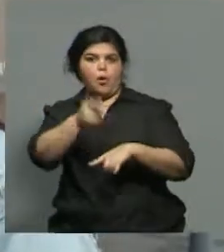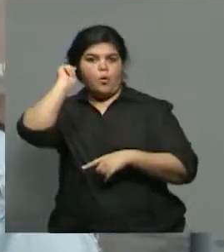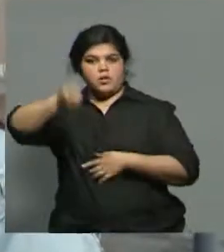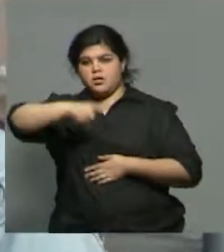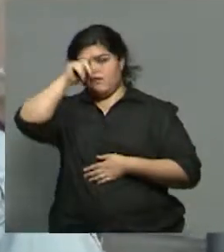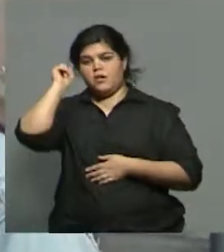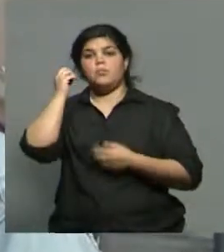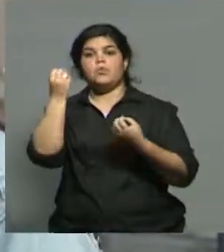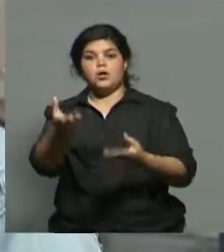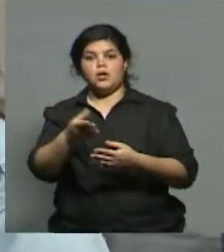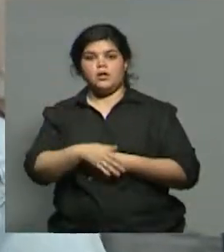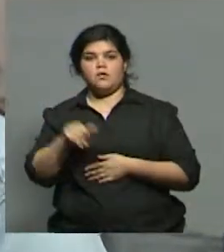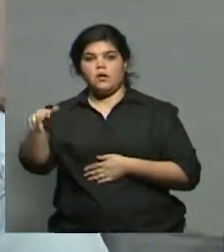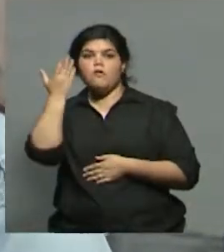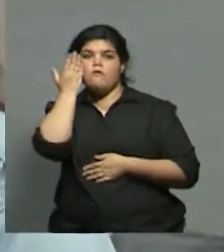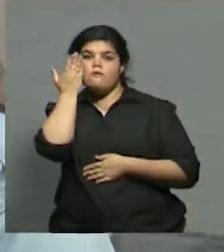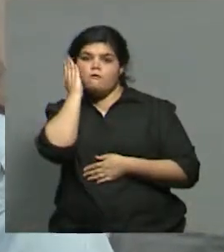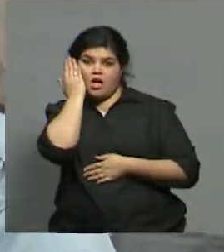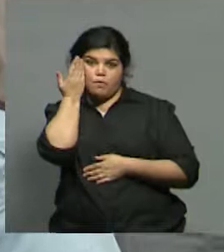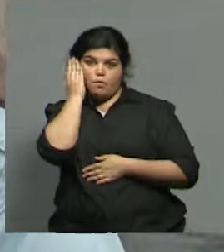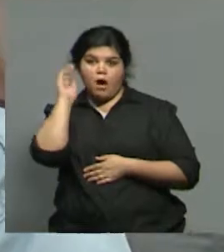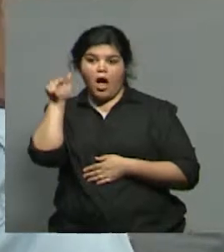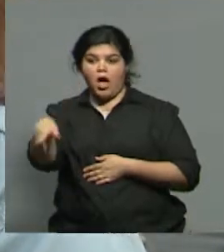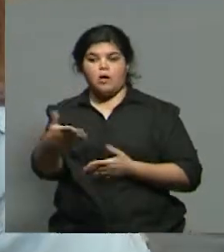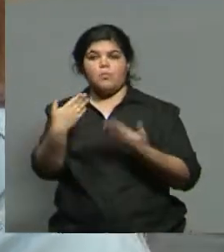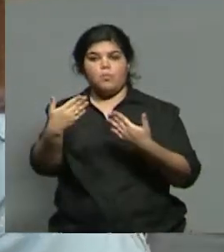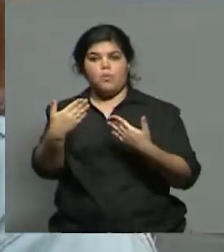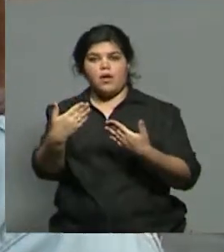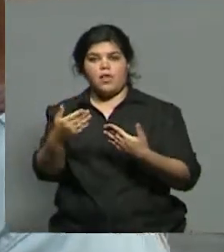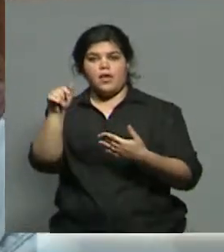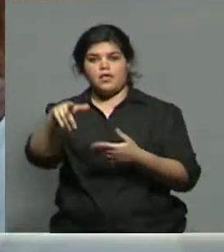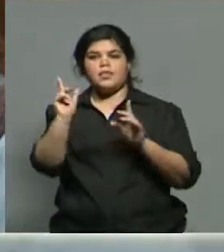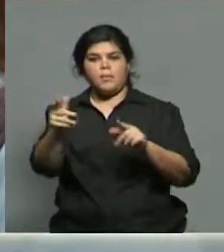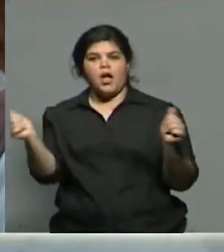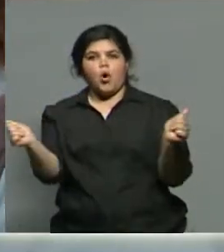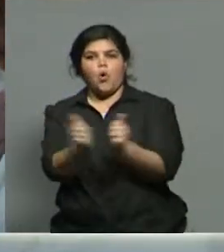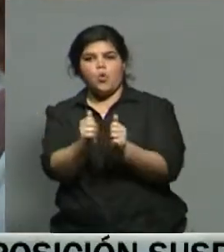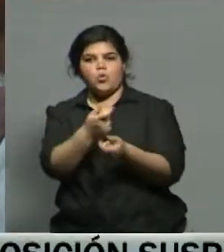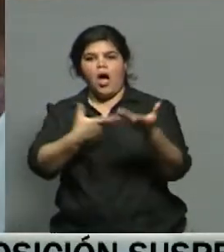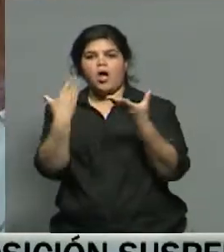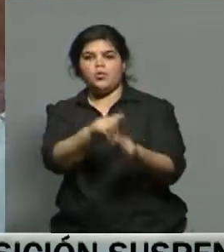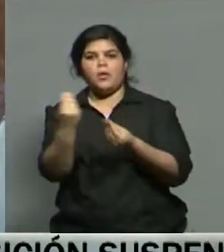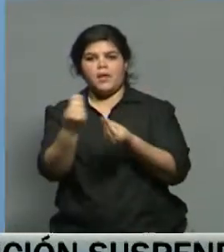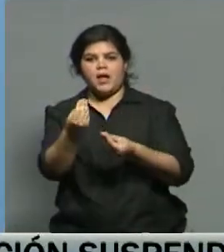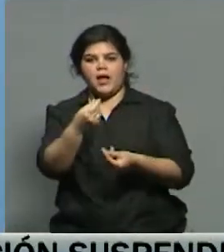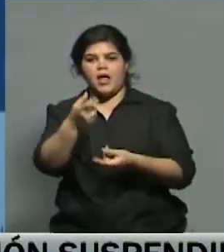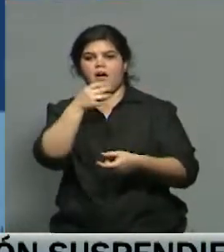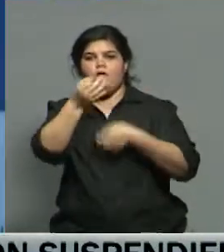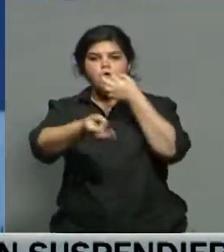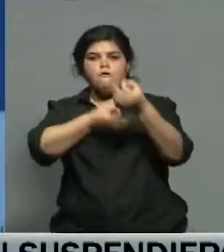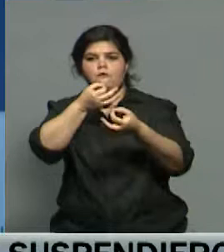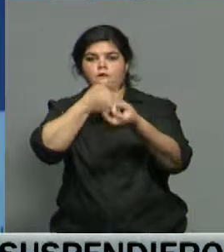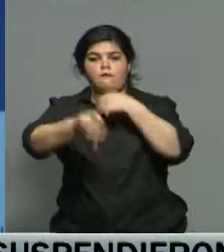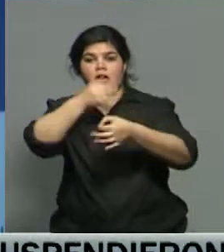porque consideramos que Facebook es herramienta, partícipe y cómplice del comercio y tráfico ilegal en esta red social. ¿De qué?